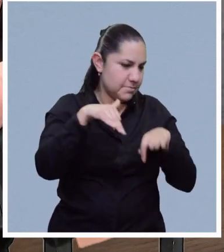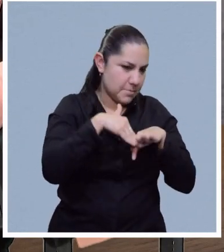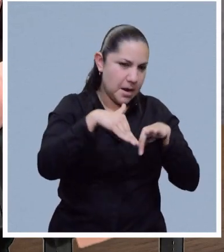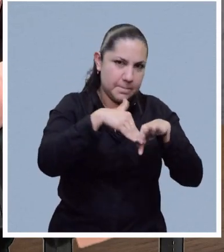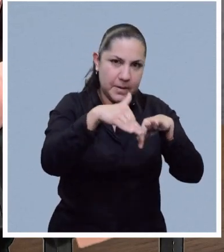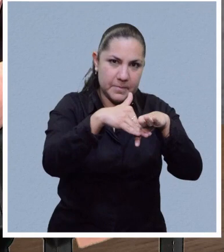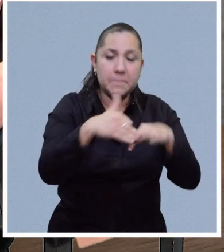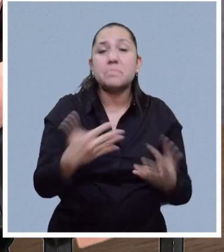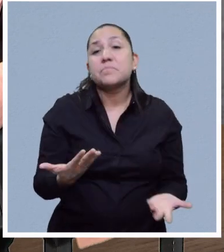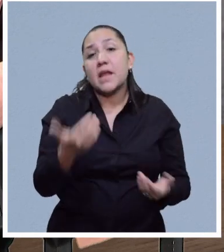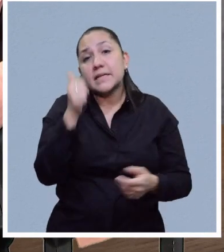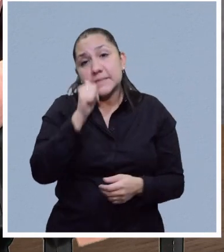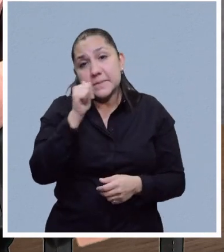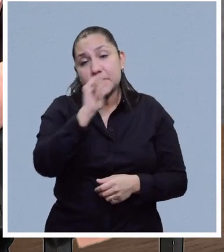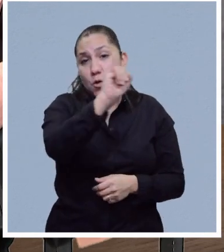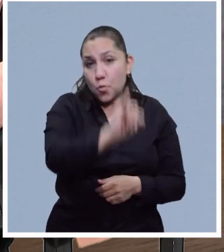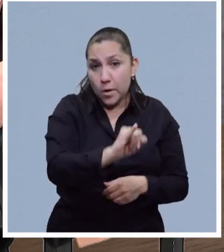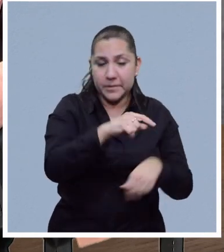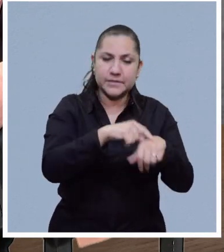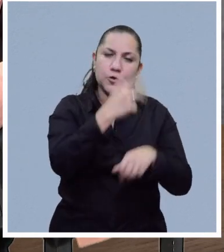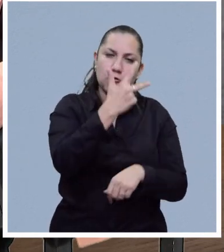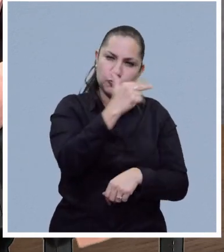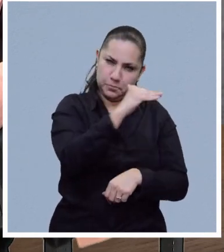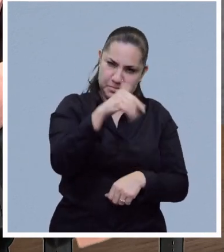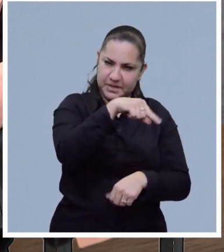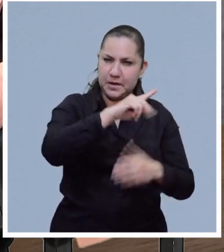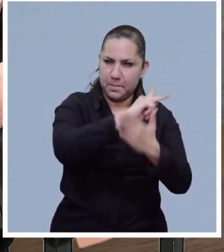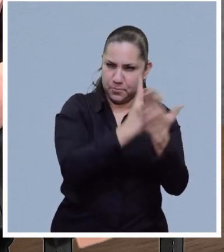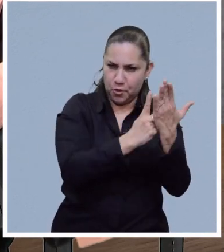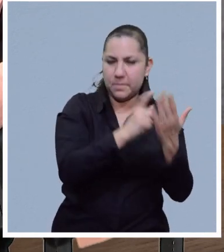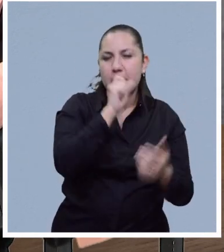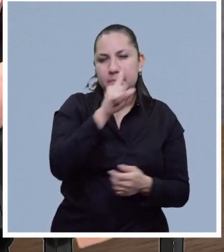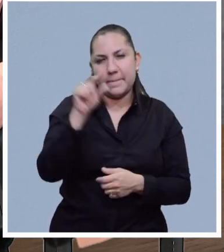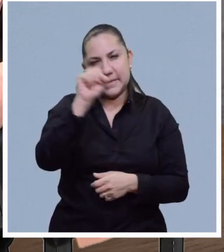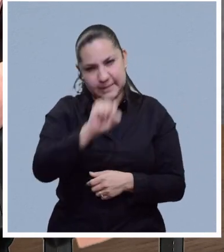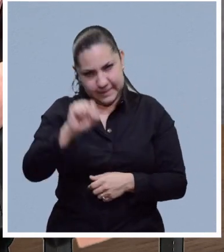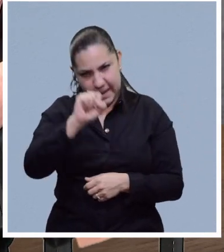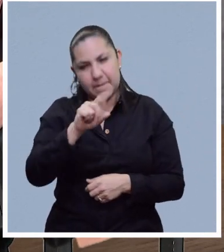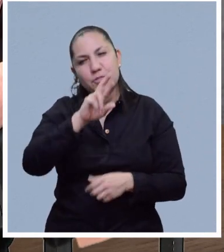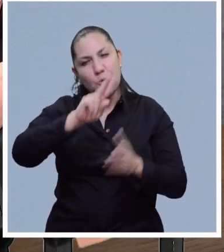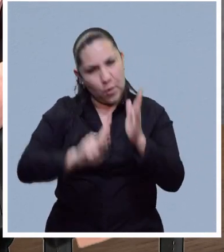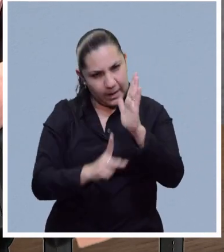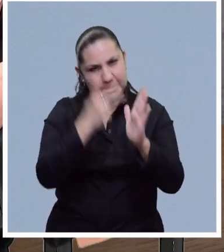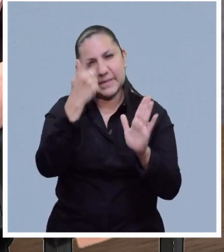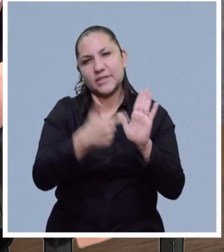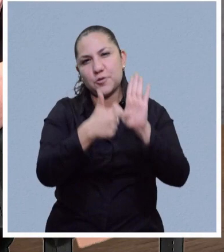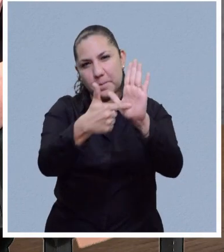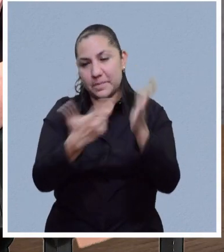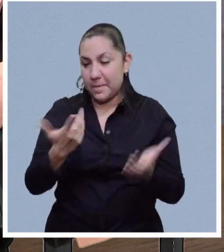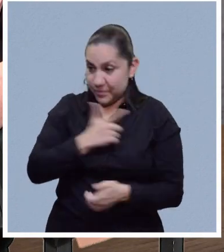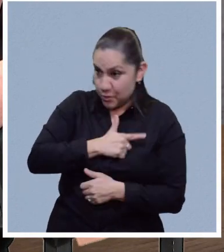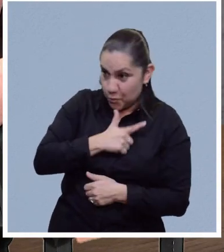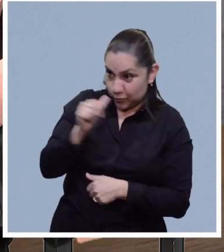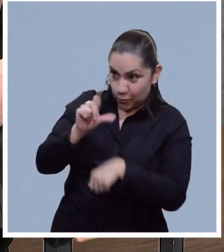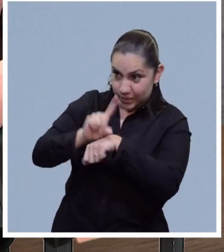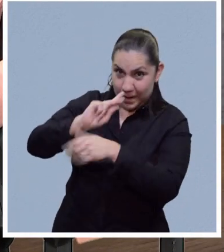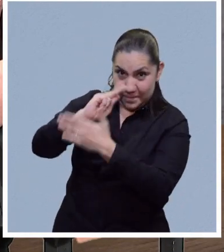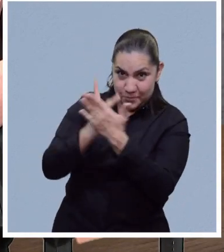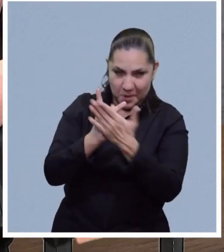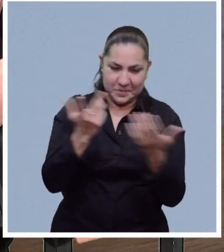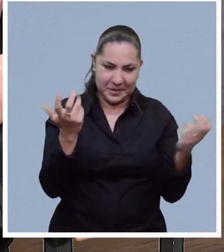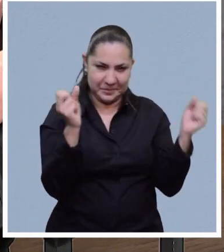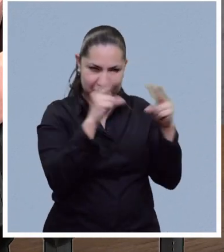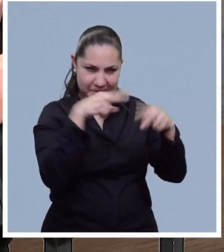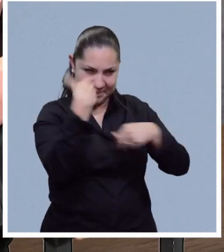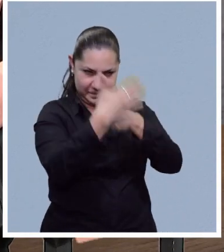nuestros programas en la página de YouTube. Y nos vemos aquí todos los jueves 20.30 horas y repetición sábados 19 horas por TV Unambirio. gusto, nos